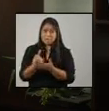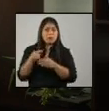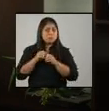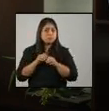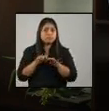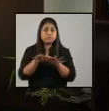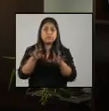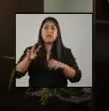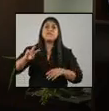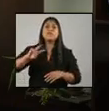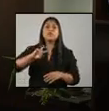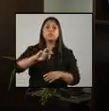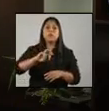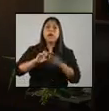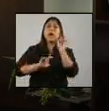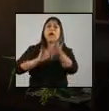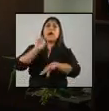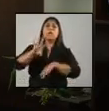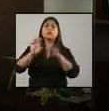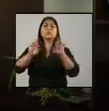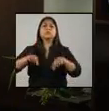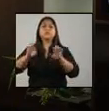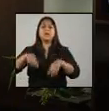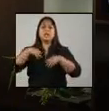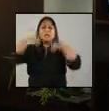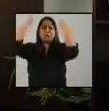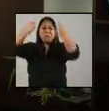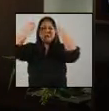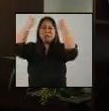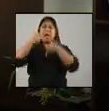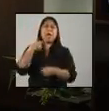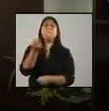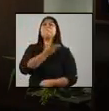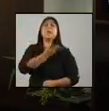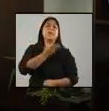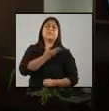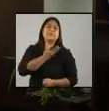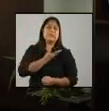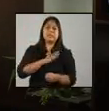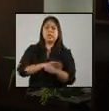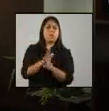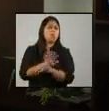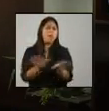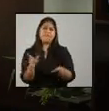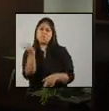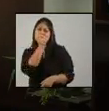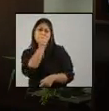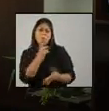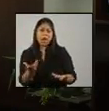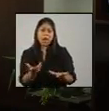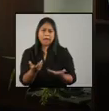personas que llegaron a manifestar que la epidemia no existía y que había que quitar cualquier tipo de restricción.